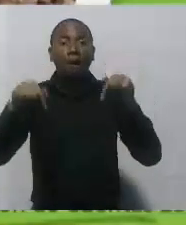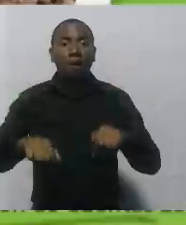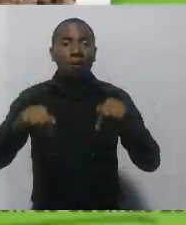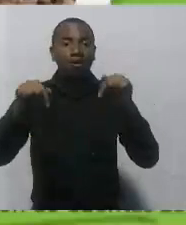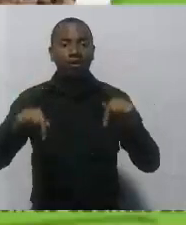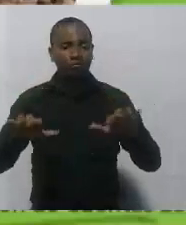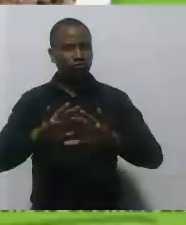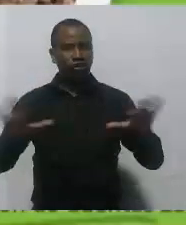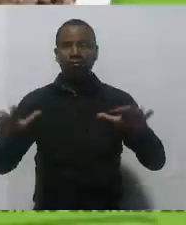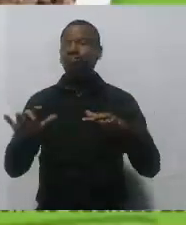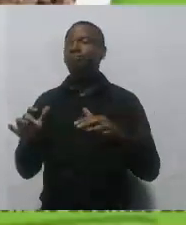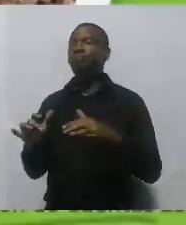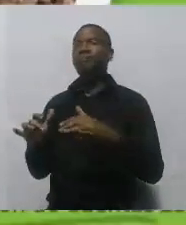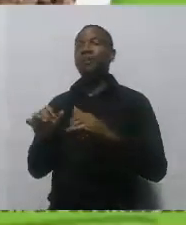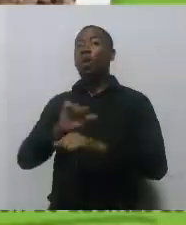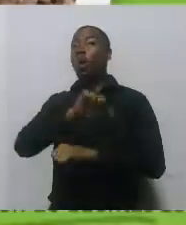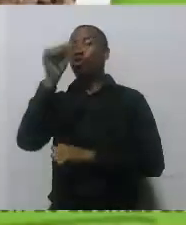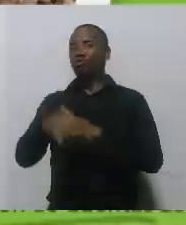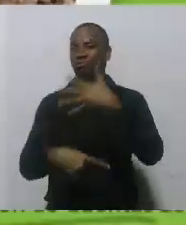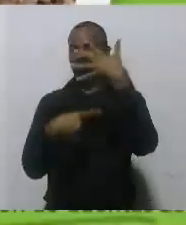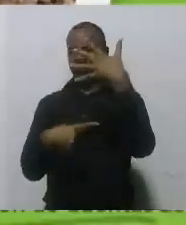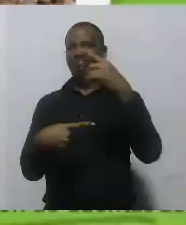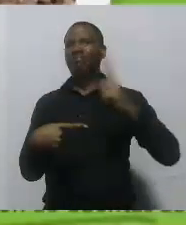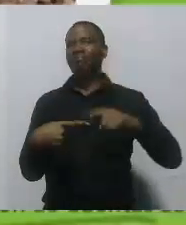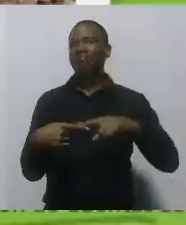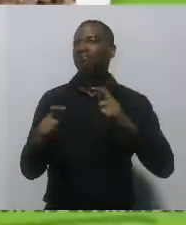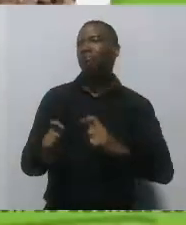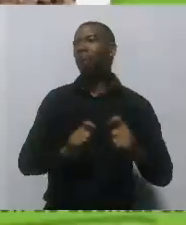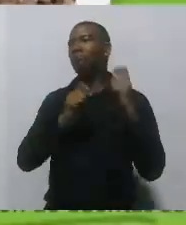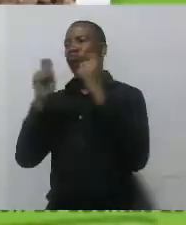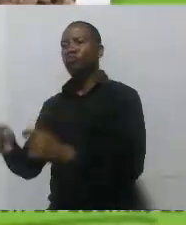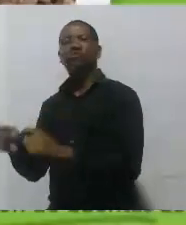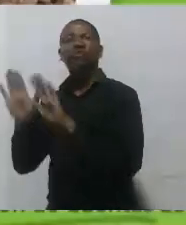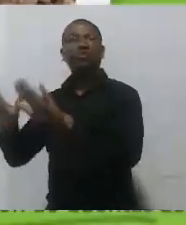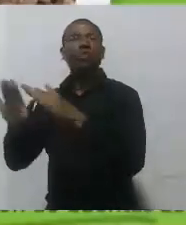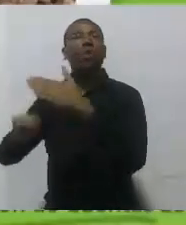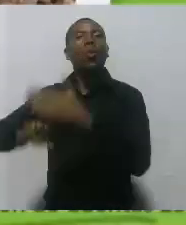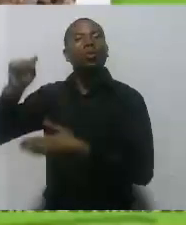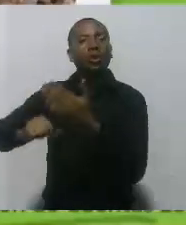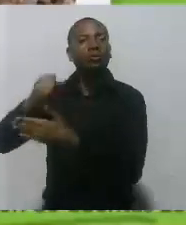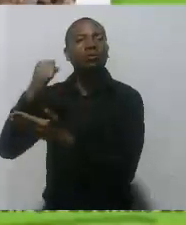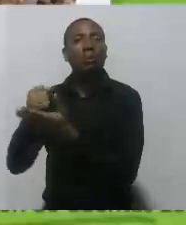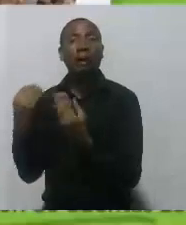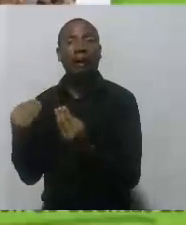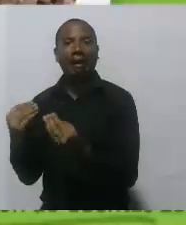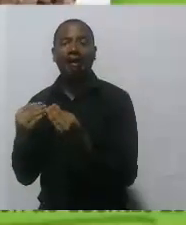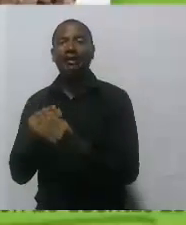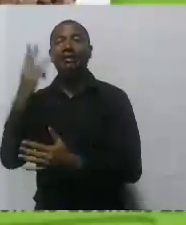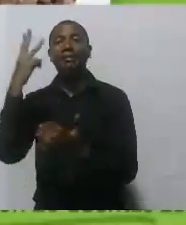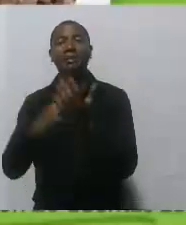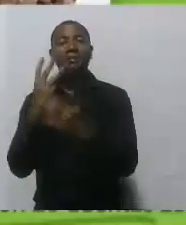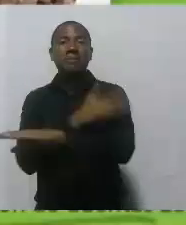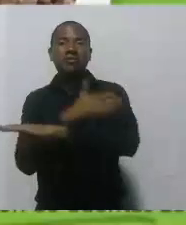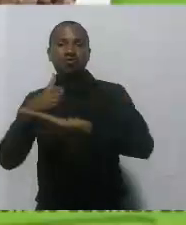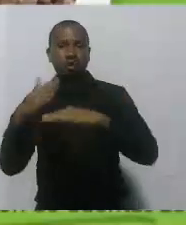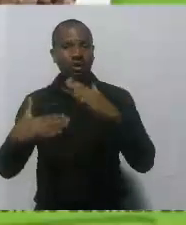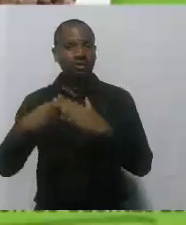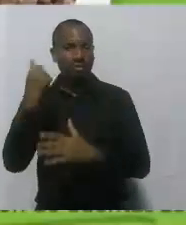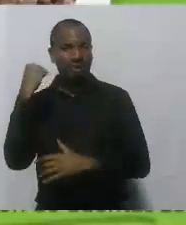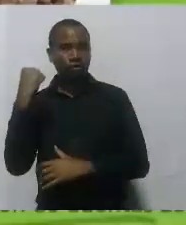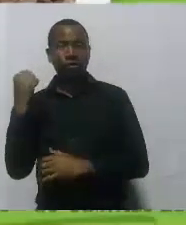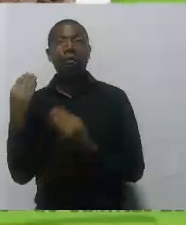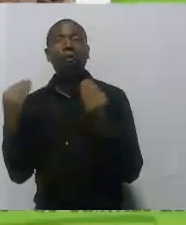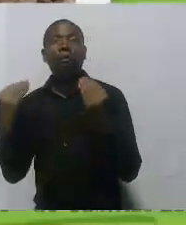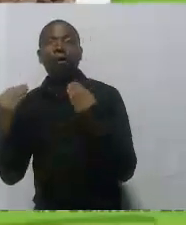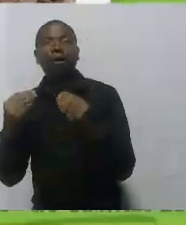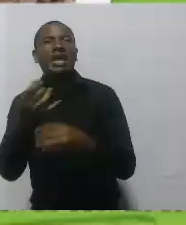adjudicando una licitación pública por tres mil seiscientos millones de pesos para la adecuación de quince